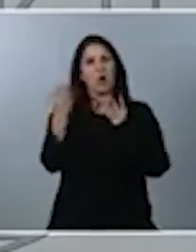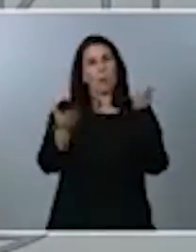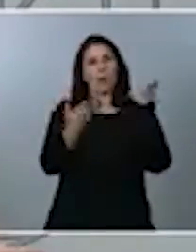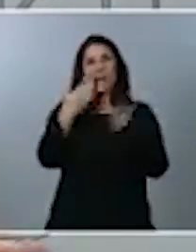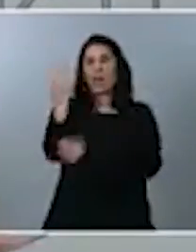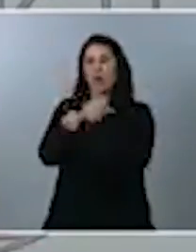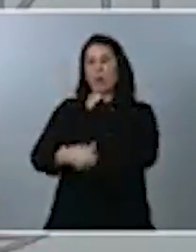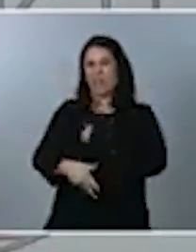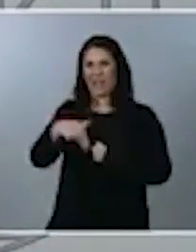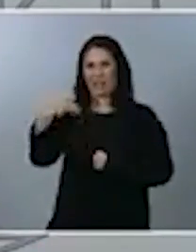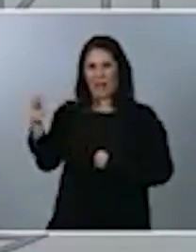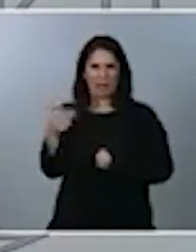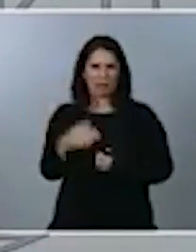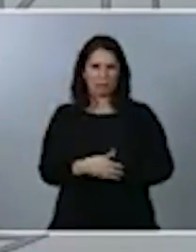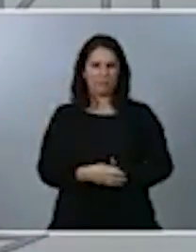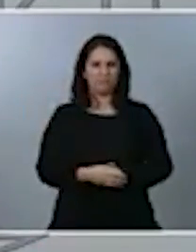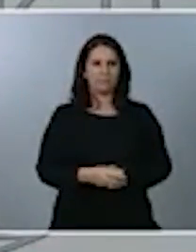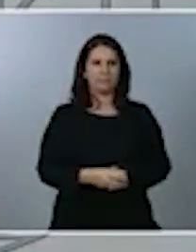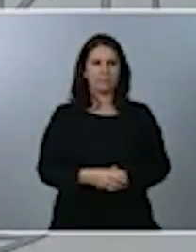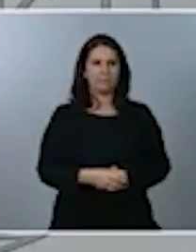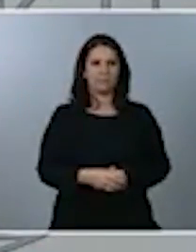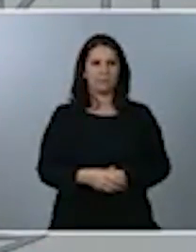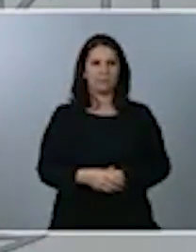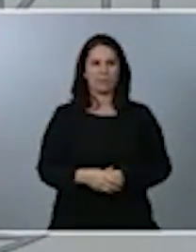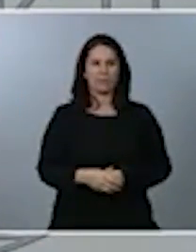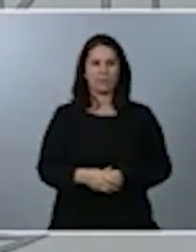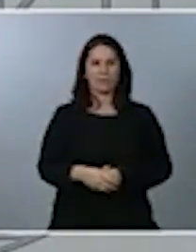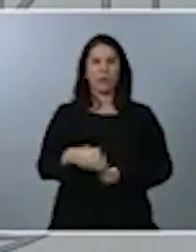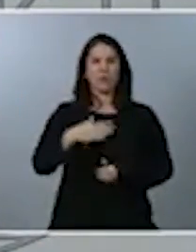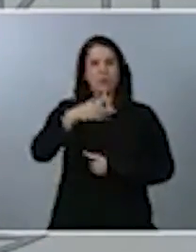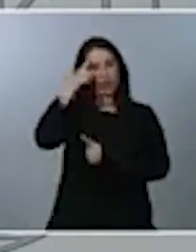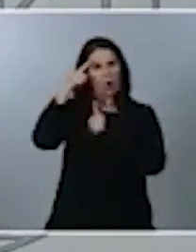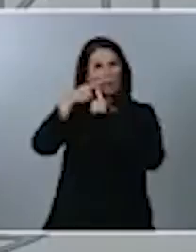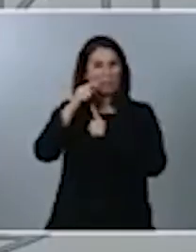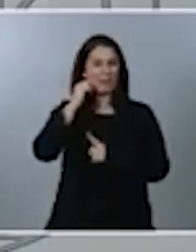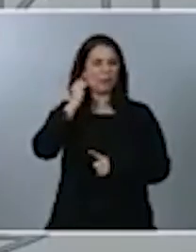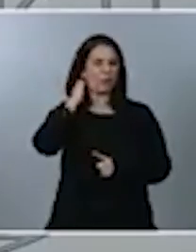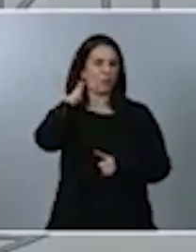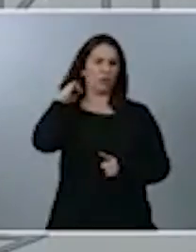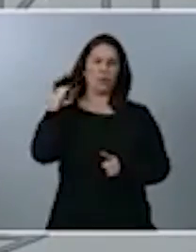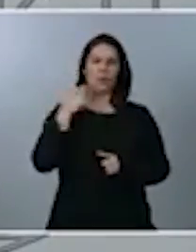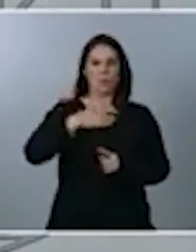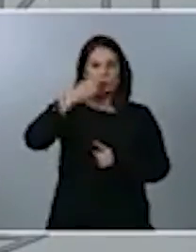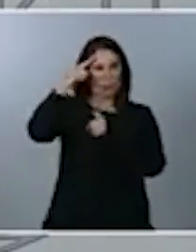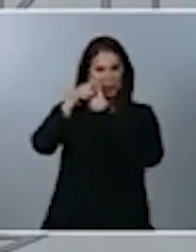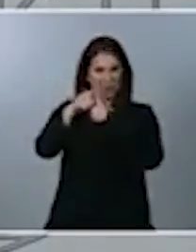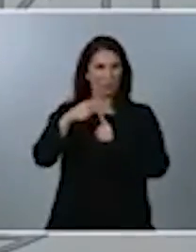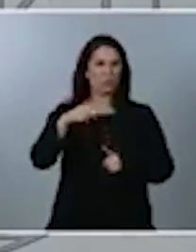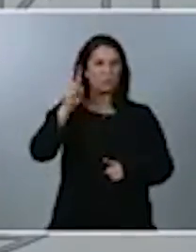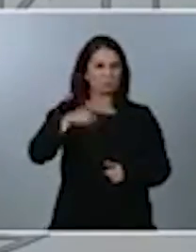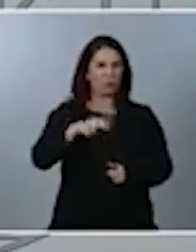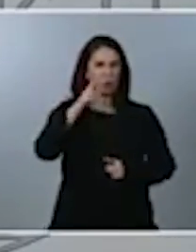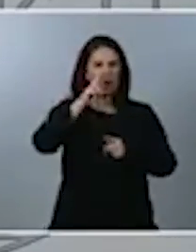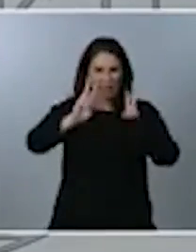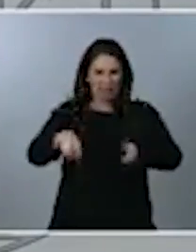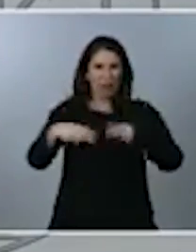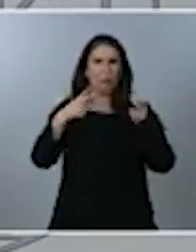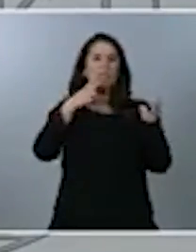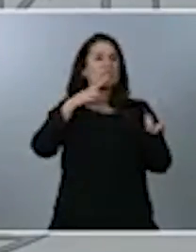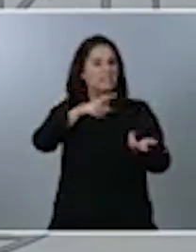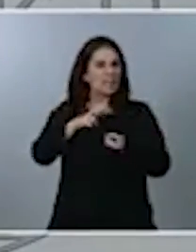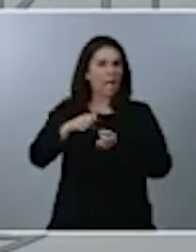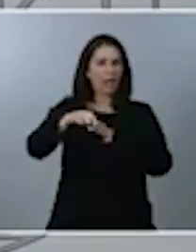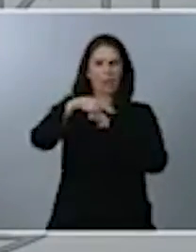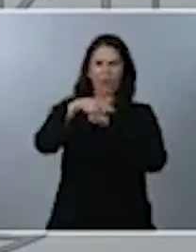Nuestra intención, lo ha dicho el presidente en diferentes ocasiones, es abordar una reforma fiscal en profundidad para que